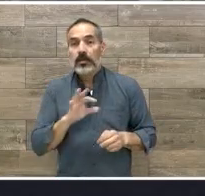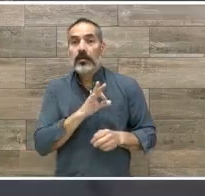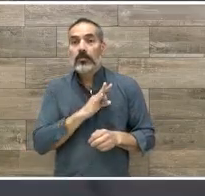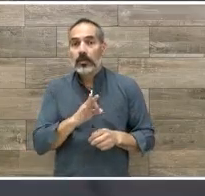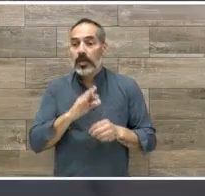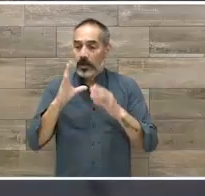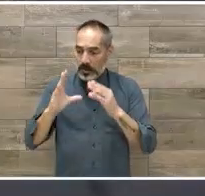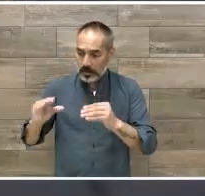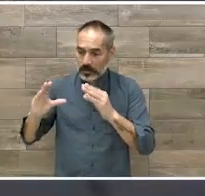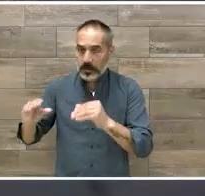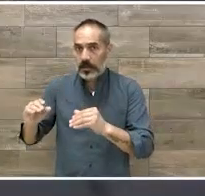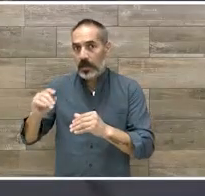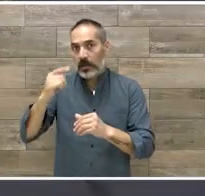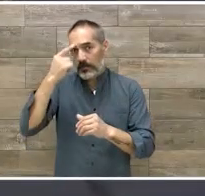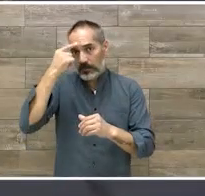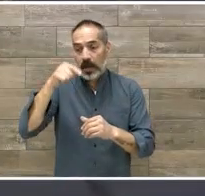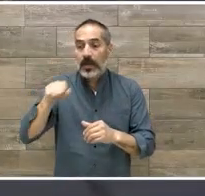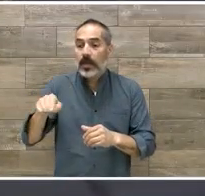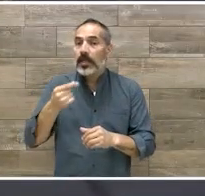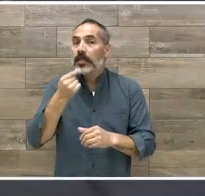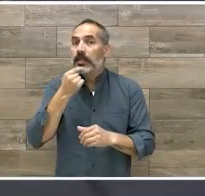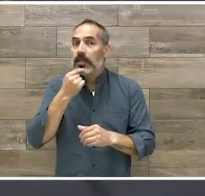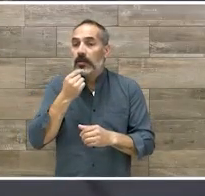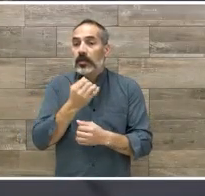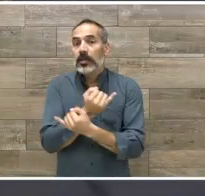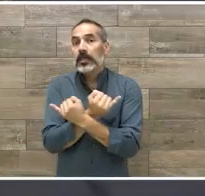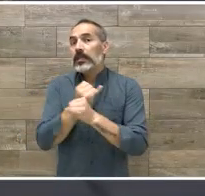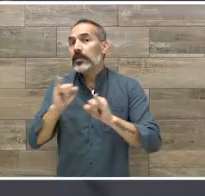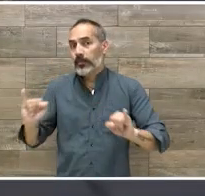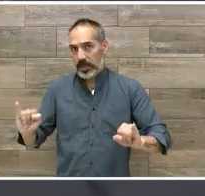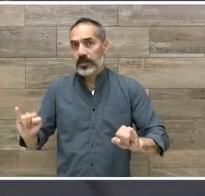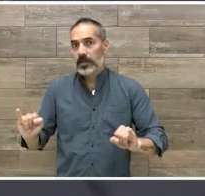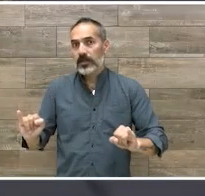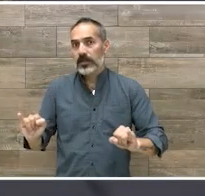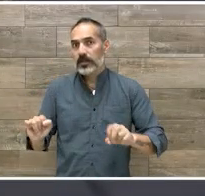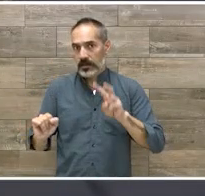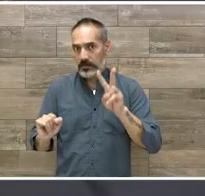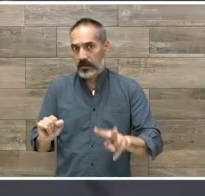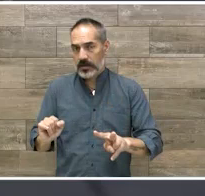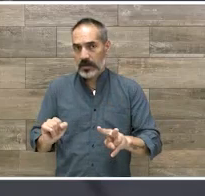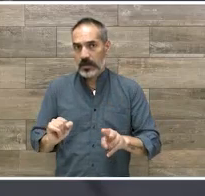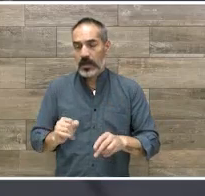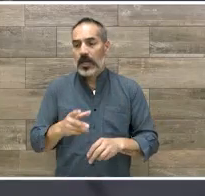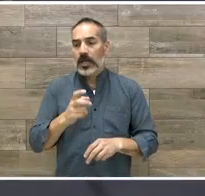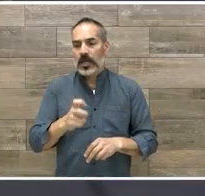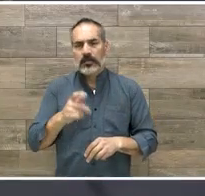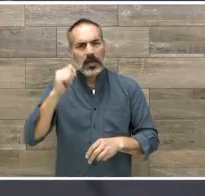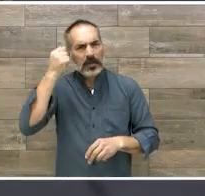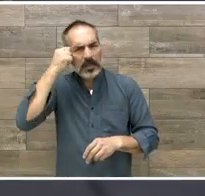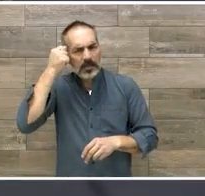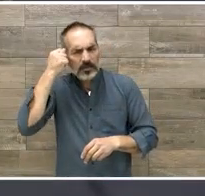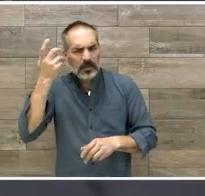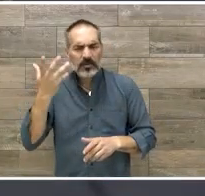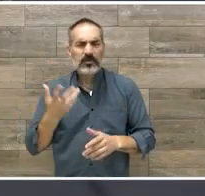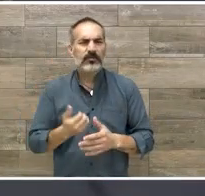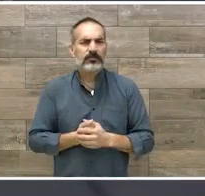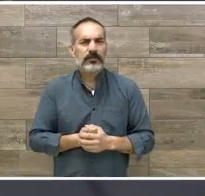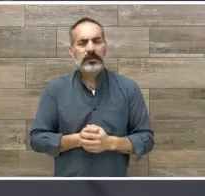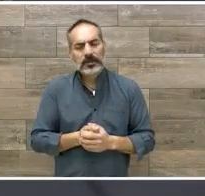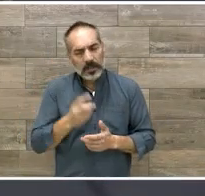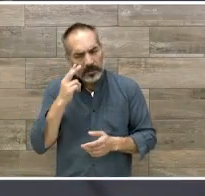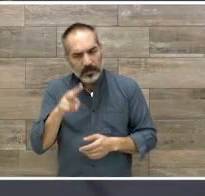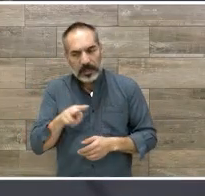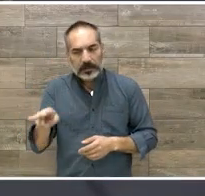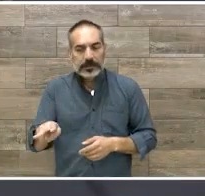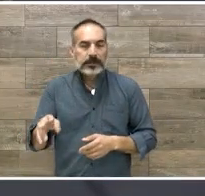más independientes posible, porque también dependiendo del trastorno es el rumbo que vamos a estar